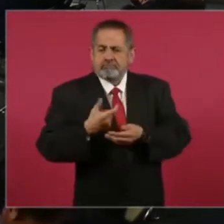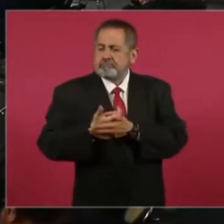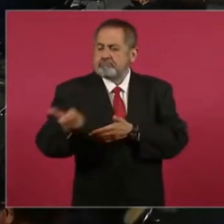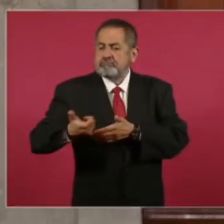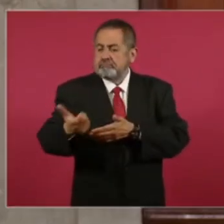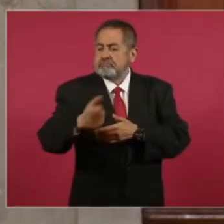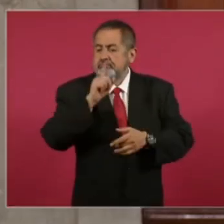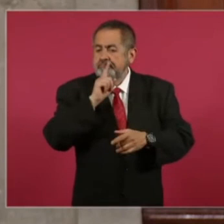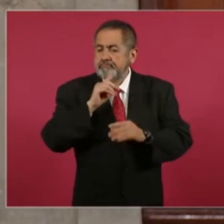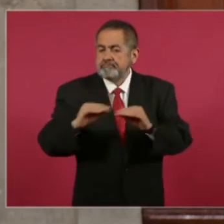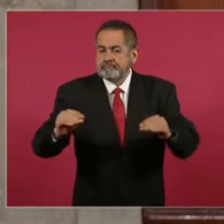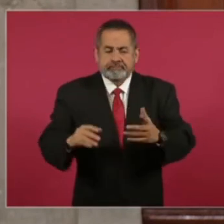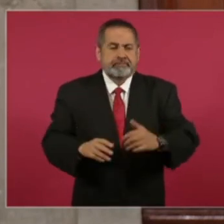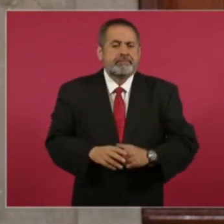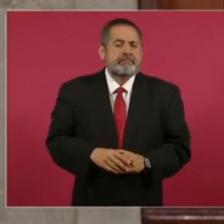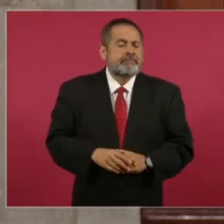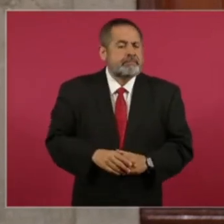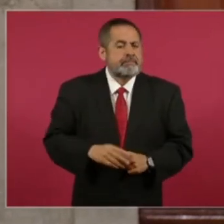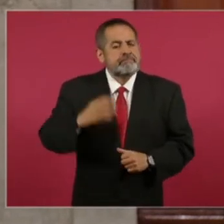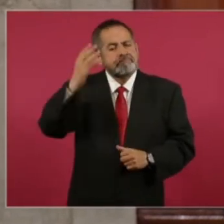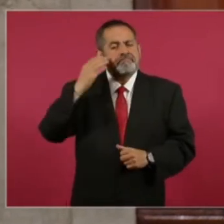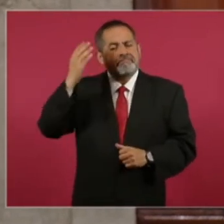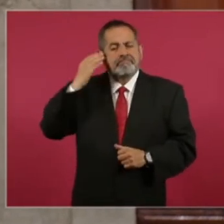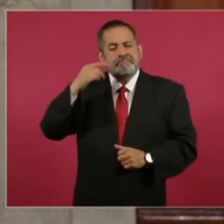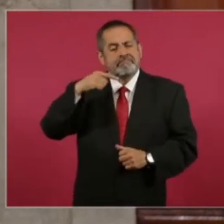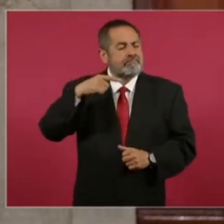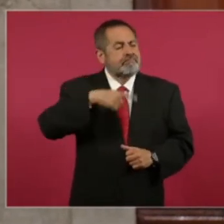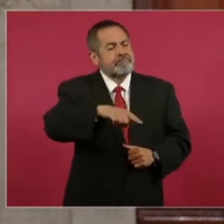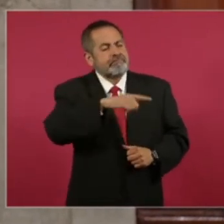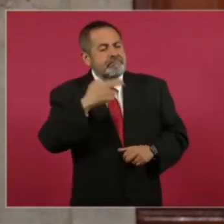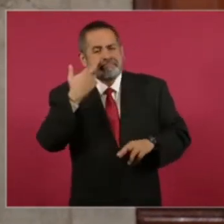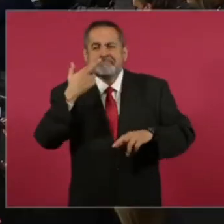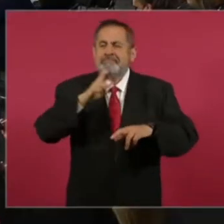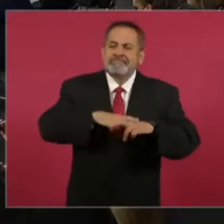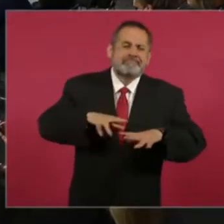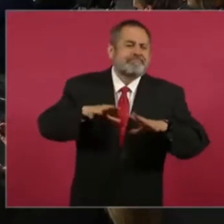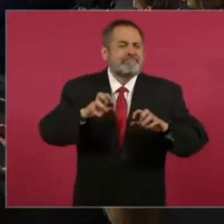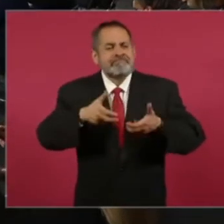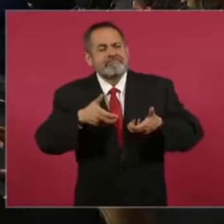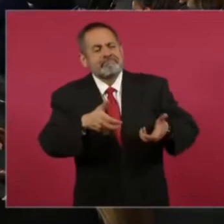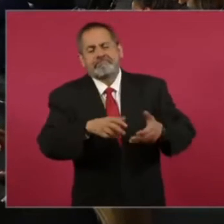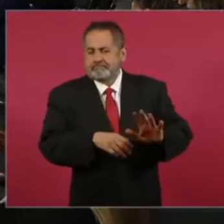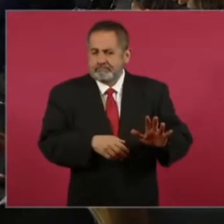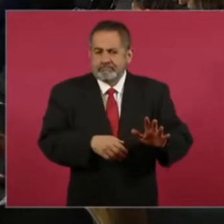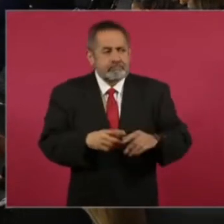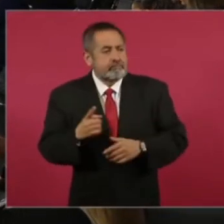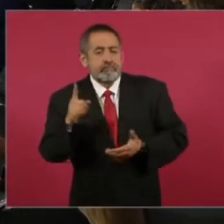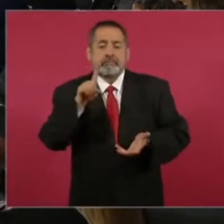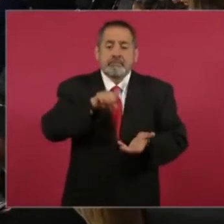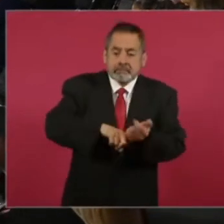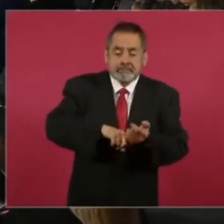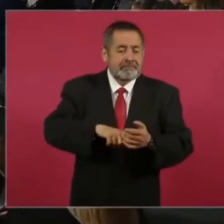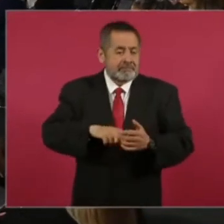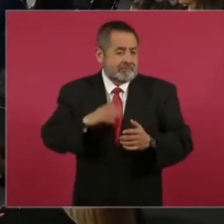antes solo se hablaba de los rateros ¿no? de la calle la delincuencia de la calle ¿no? ¿y los de adentro?